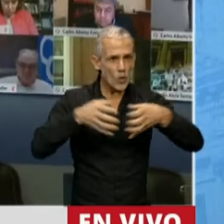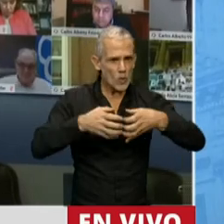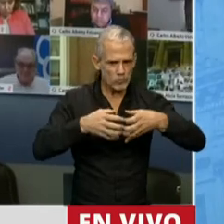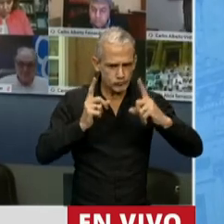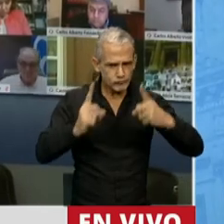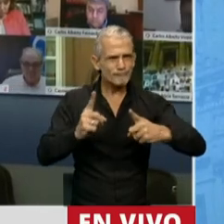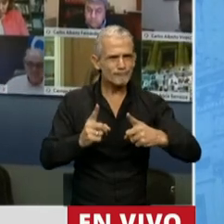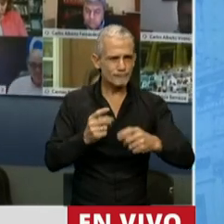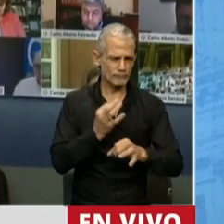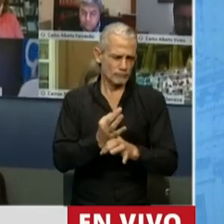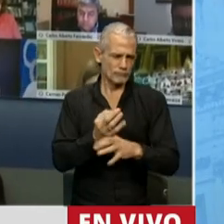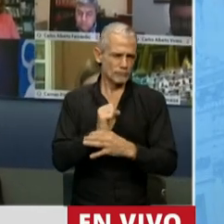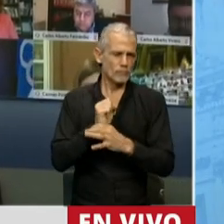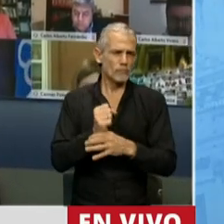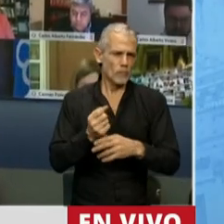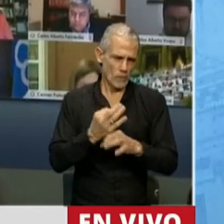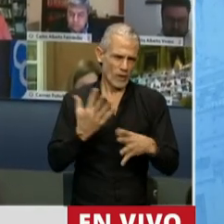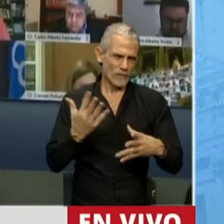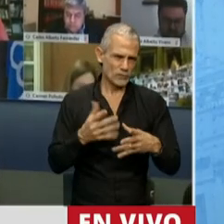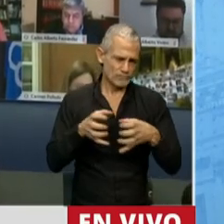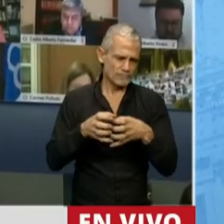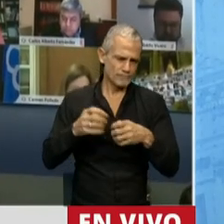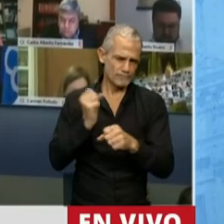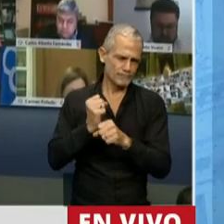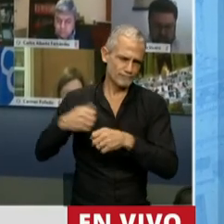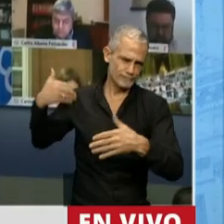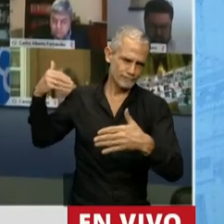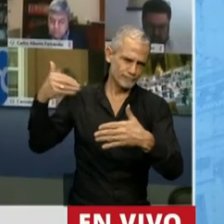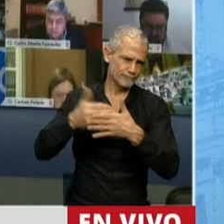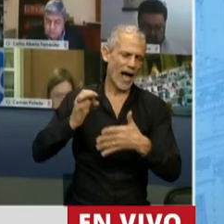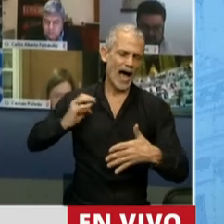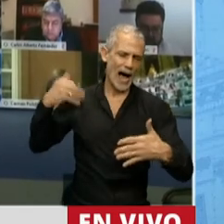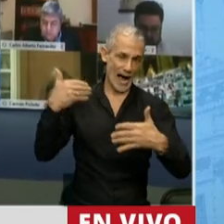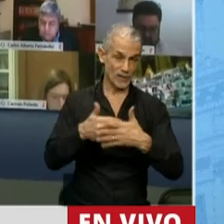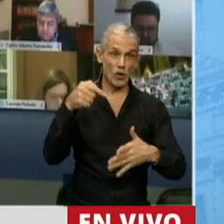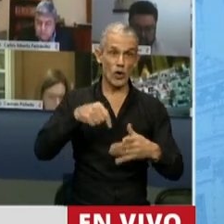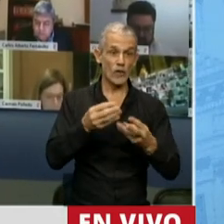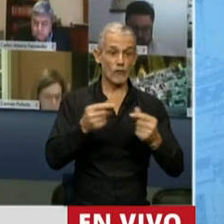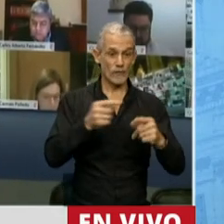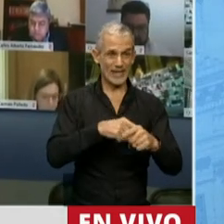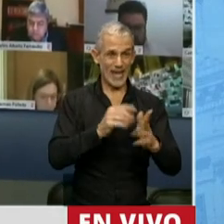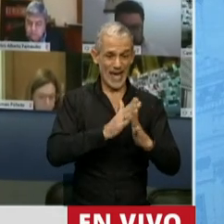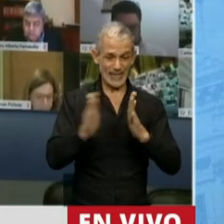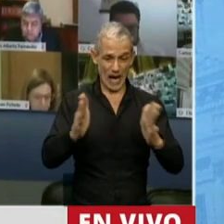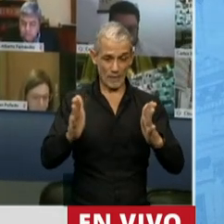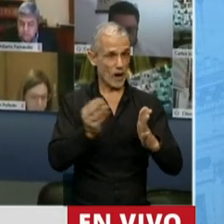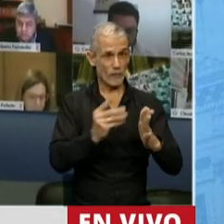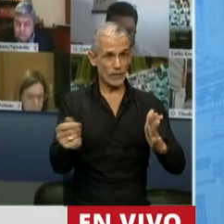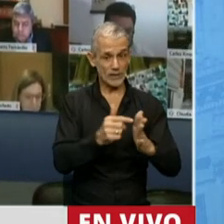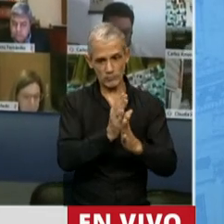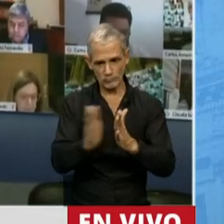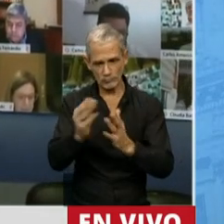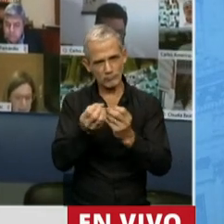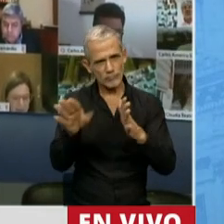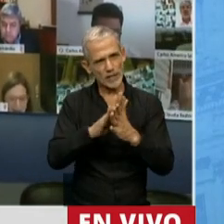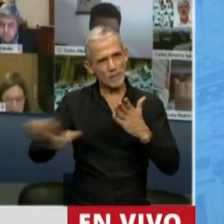altamente calificados que han trabajado durante tanto tiempo. Hoy termina una etapa de esta comisión y empieza